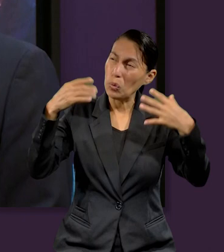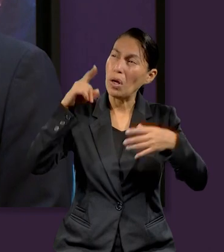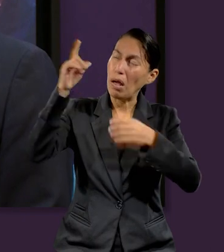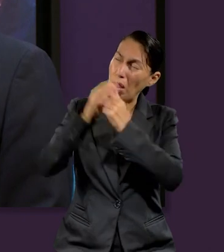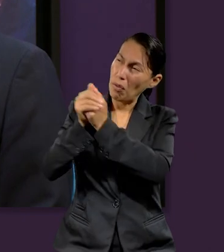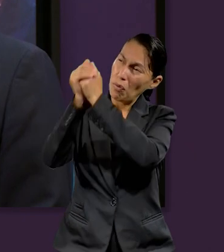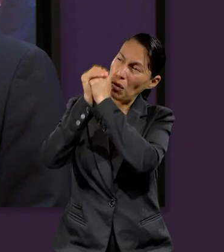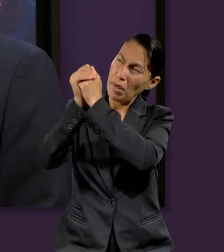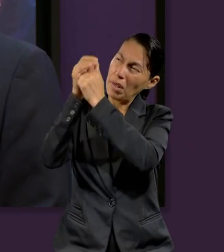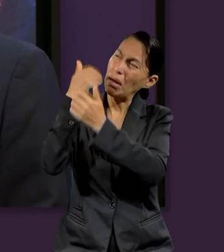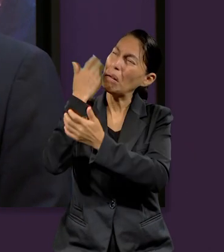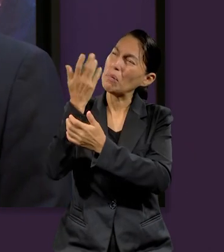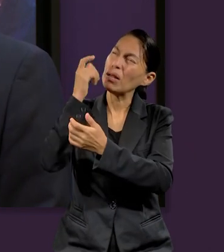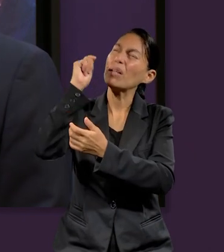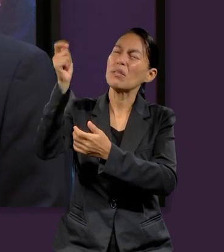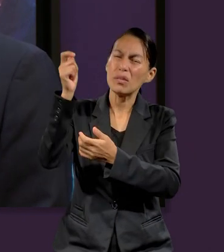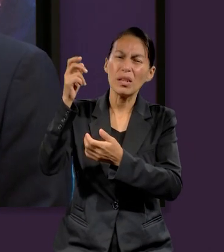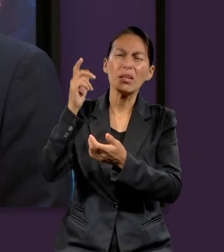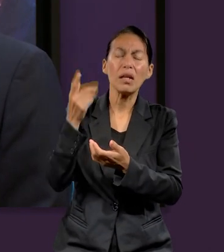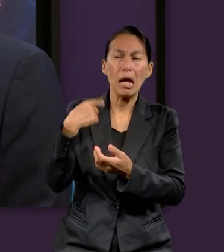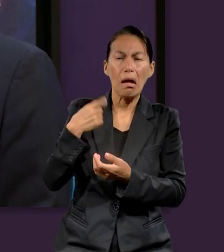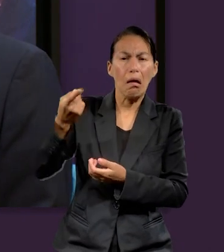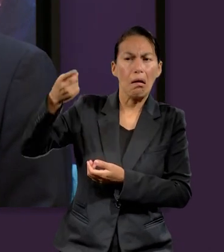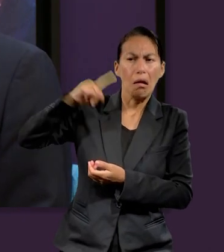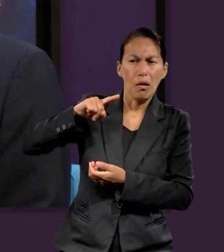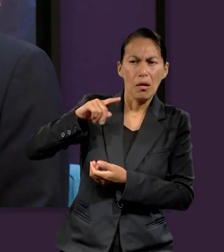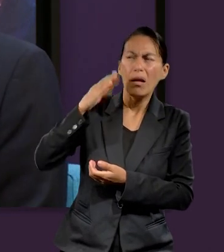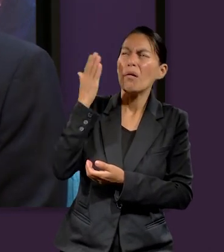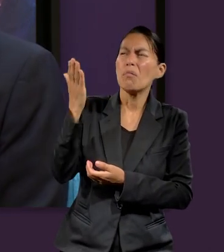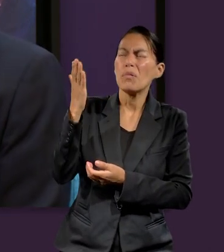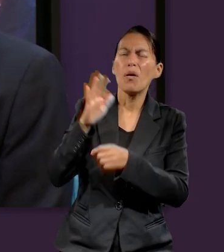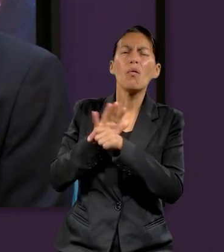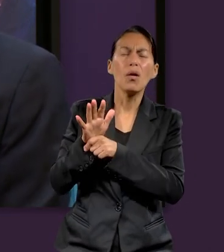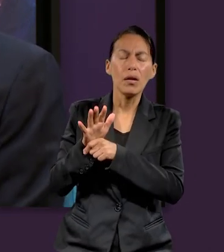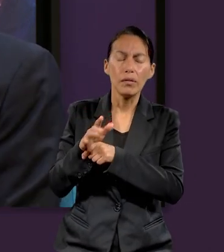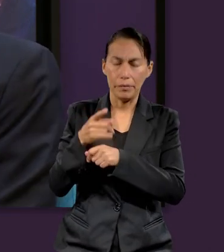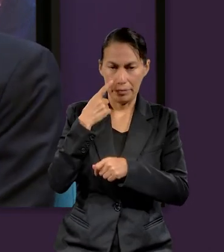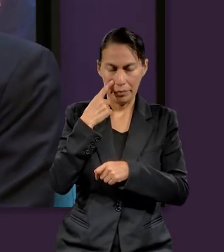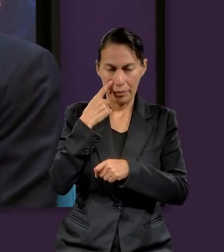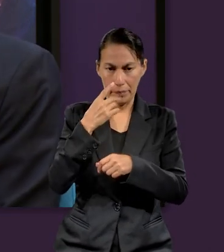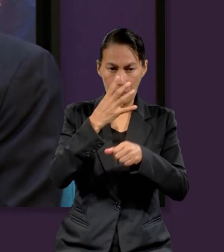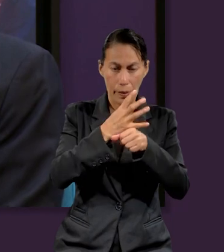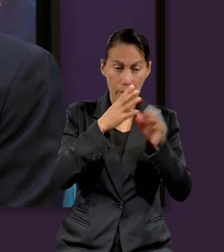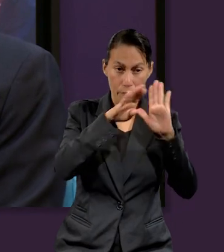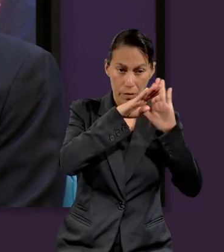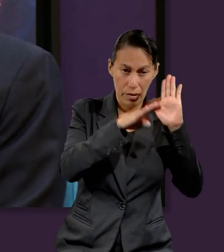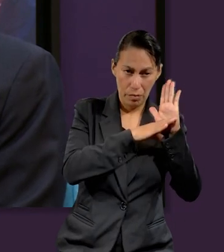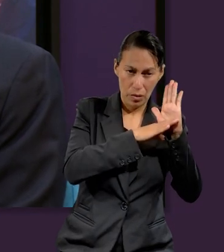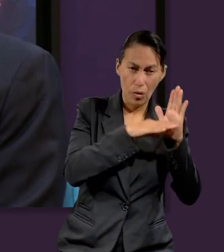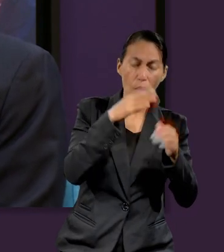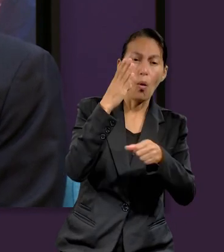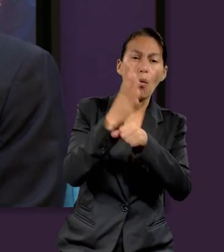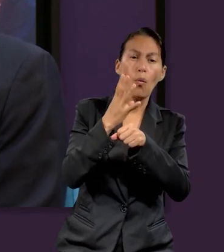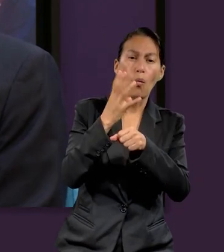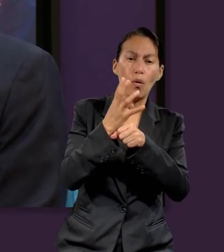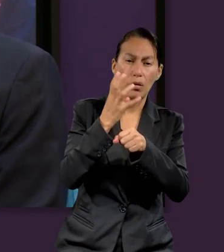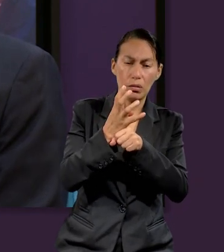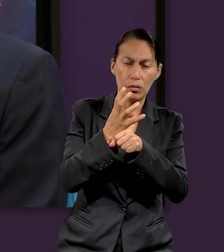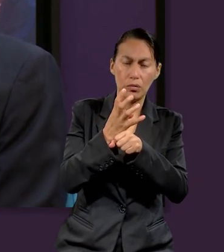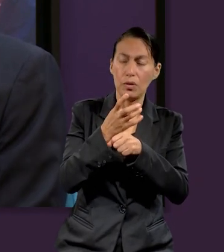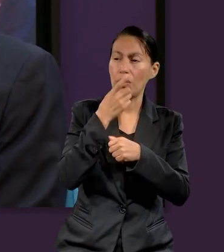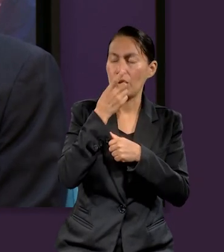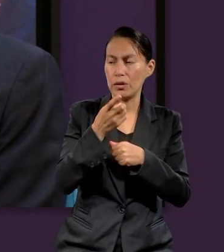mirar lo que el Creador nos demanda. Por lo tanto, este cuarto mandamiento creo que es lo principalmente que deberíamos de